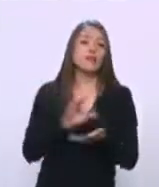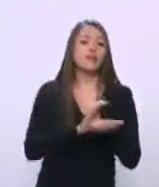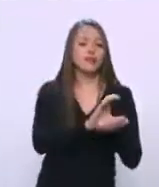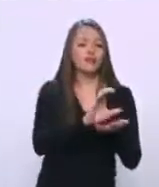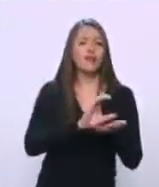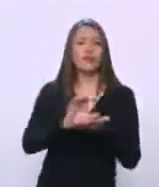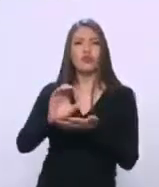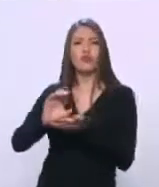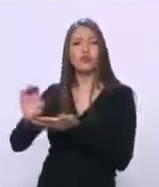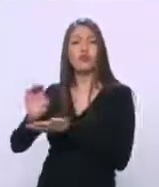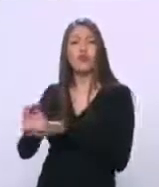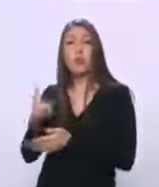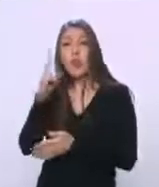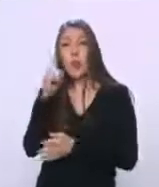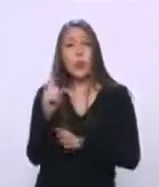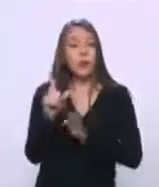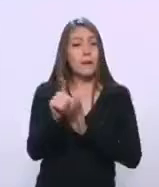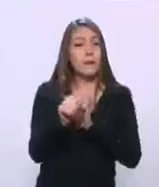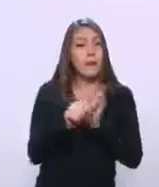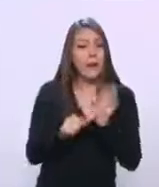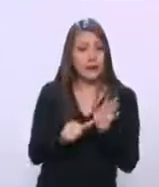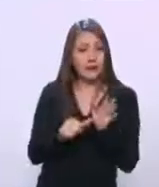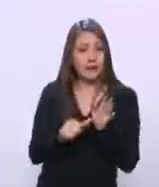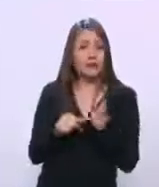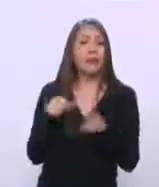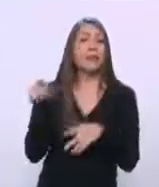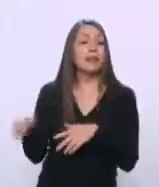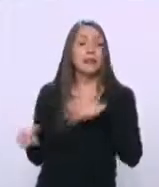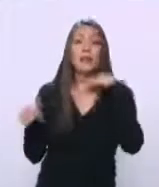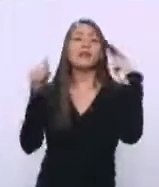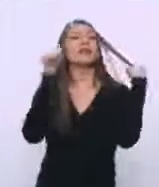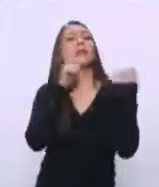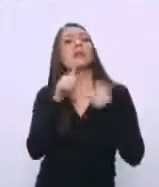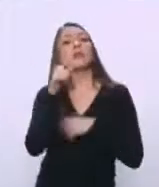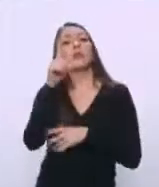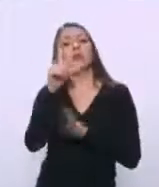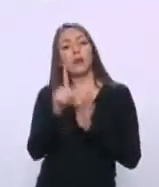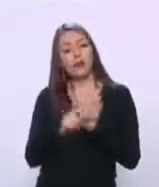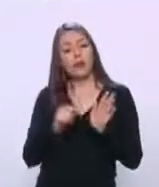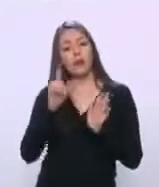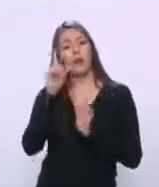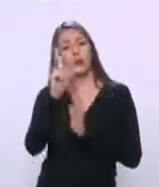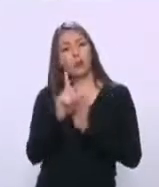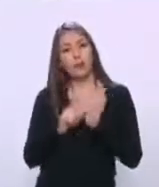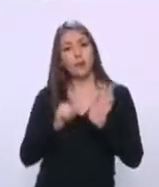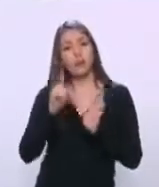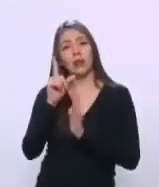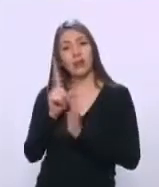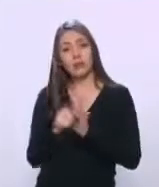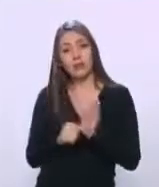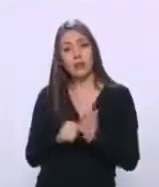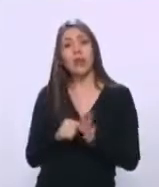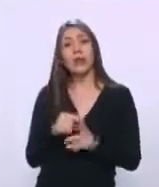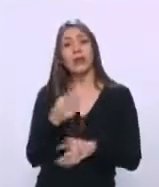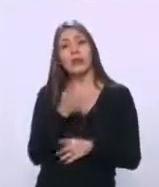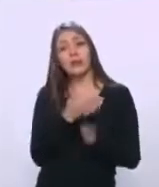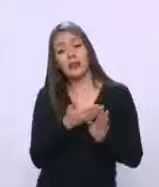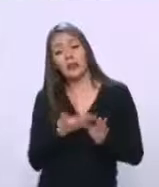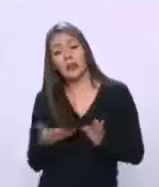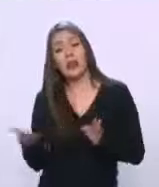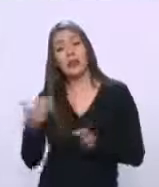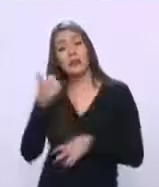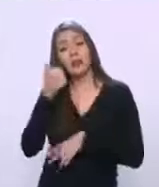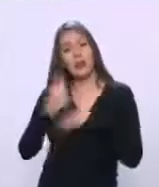en ese mes y esto era cada mes de cada año de los 6 años de gobierno era un